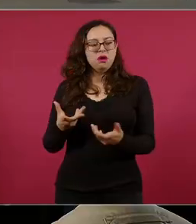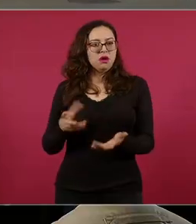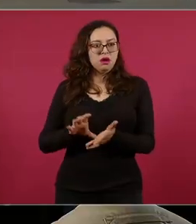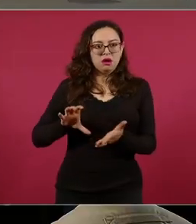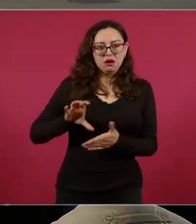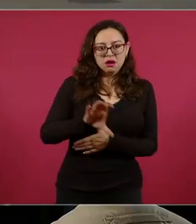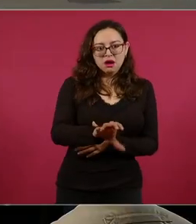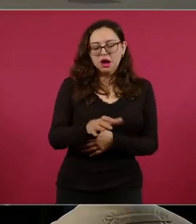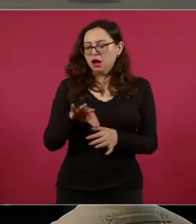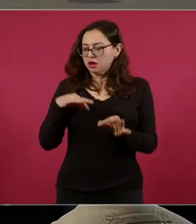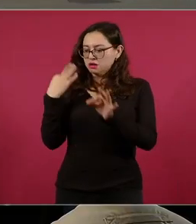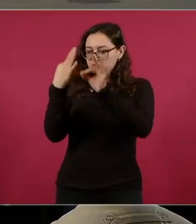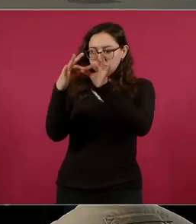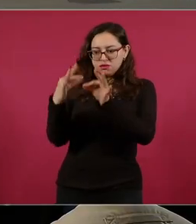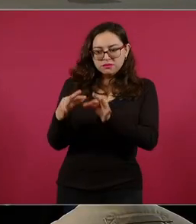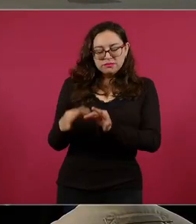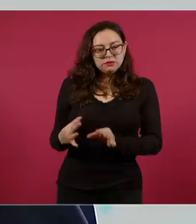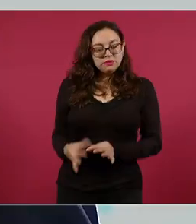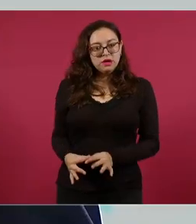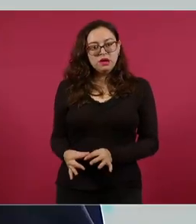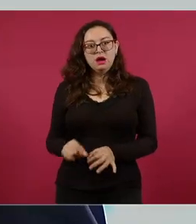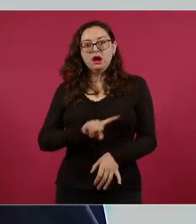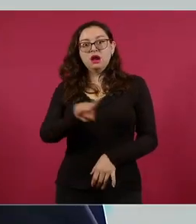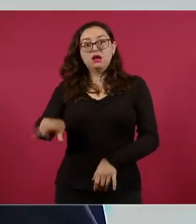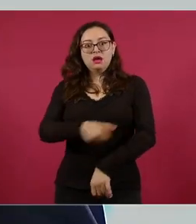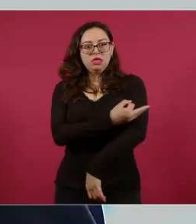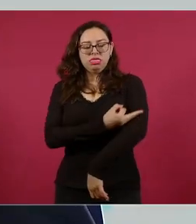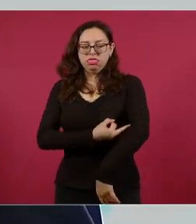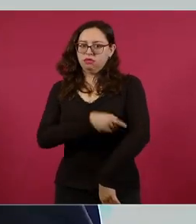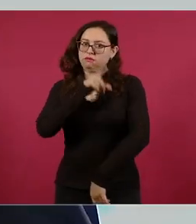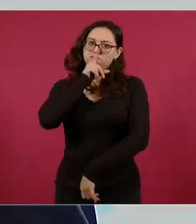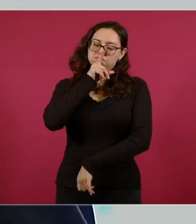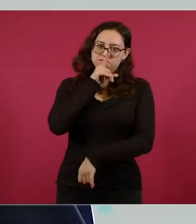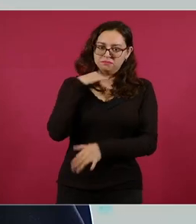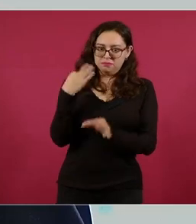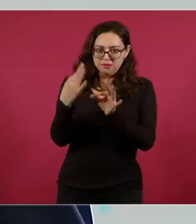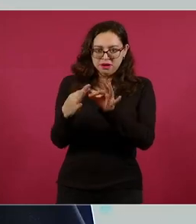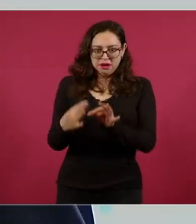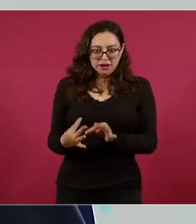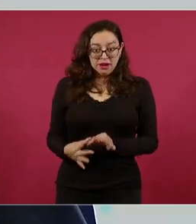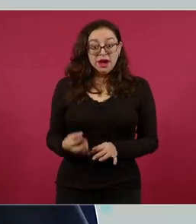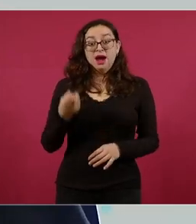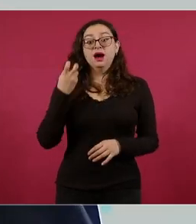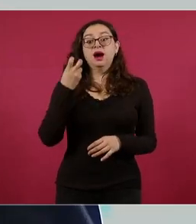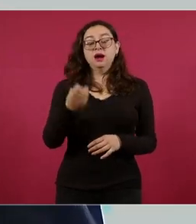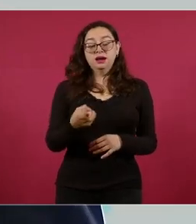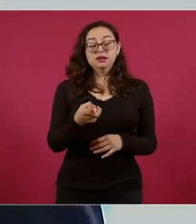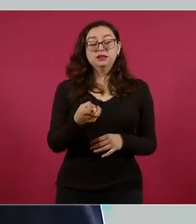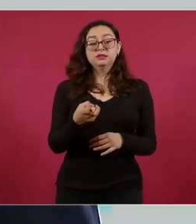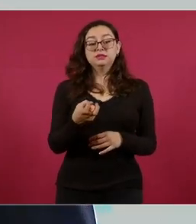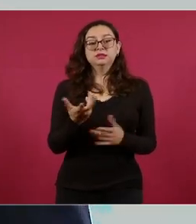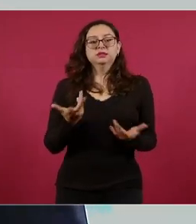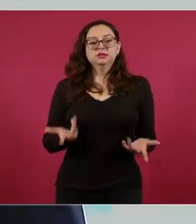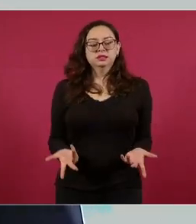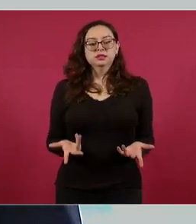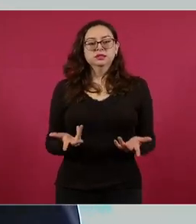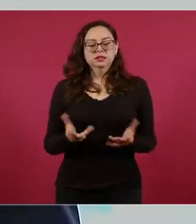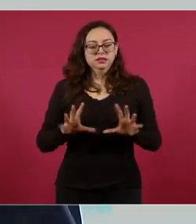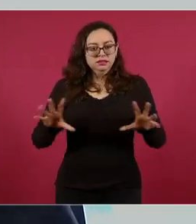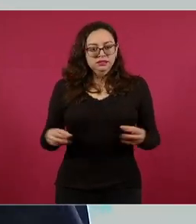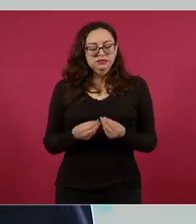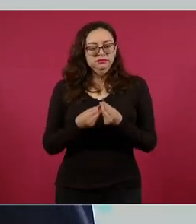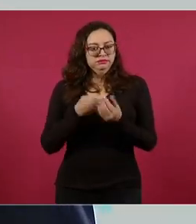ingreso y gasto. Esta medida está presentada de manera sucinta